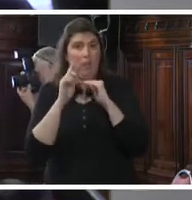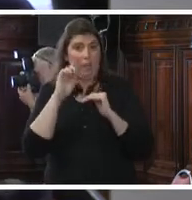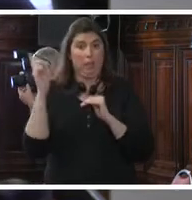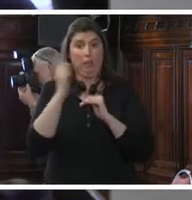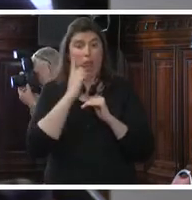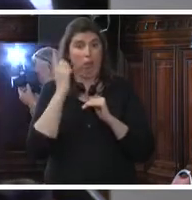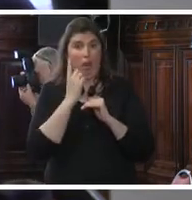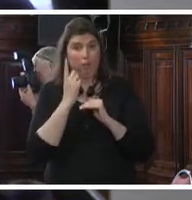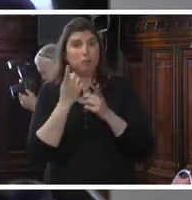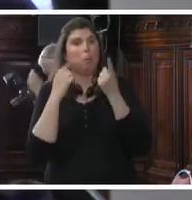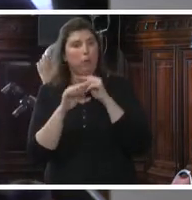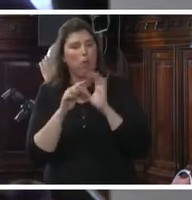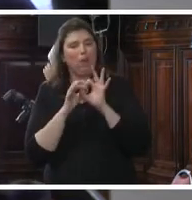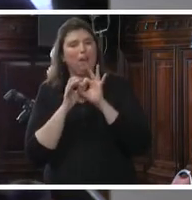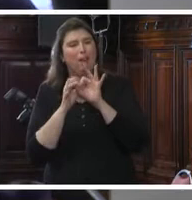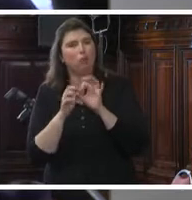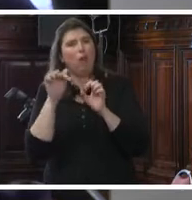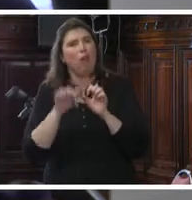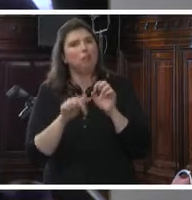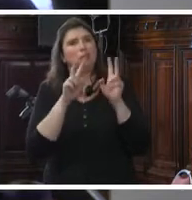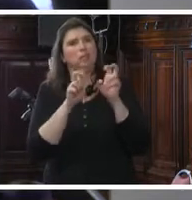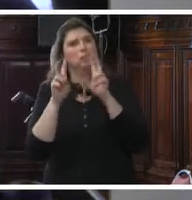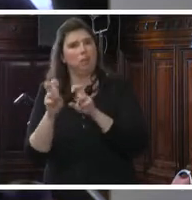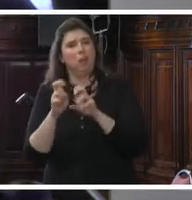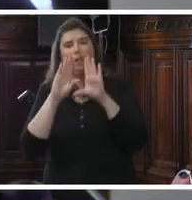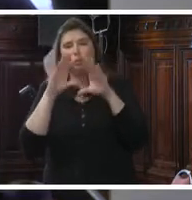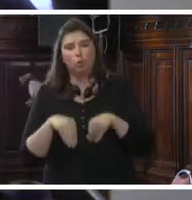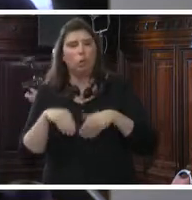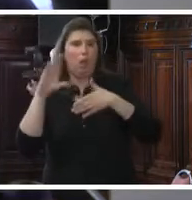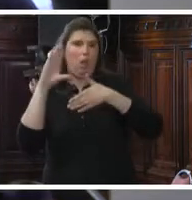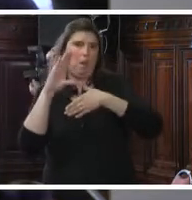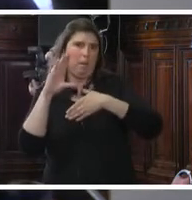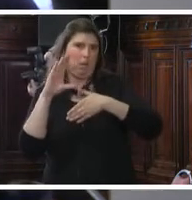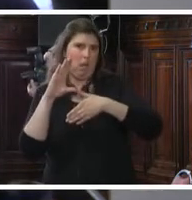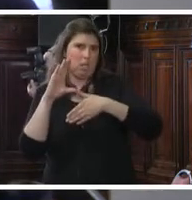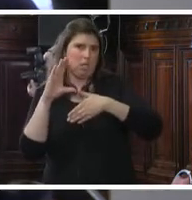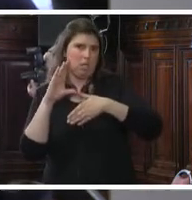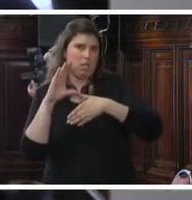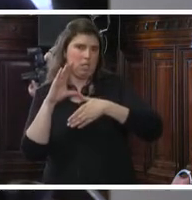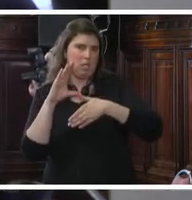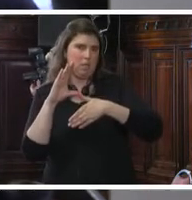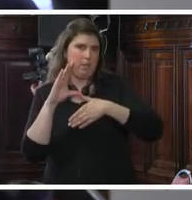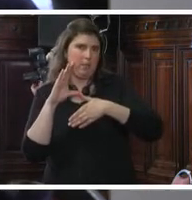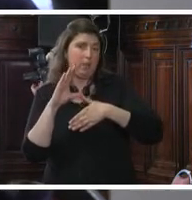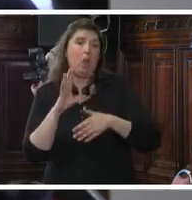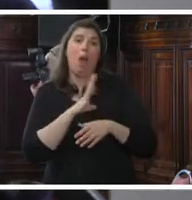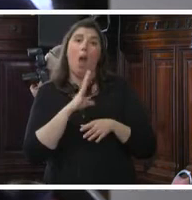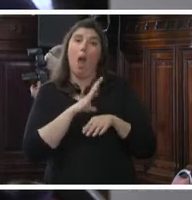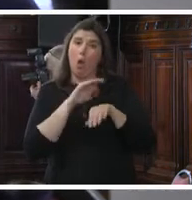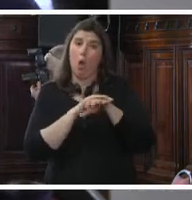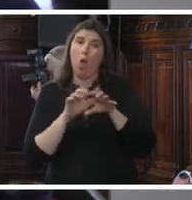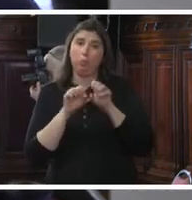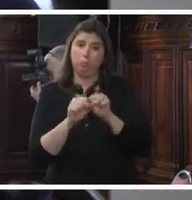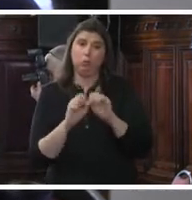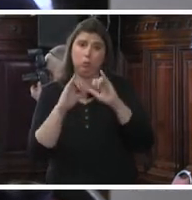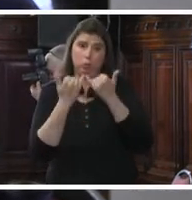tengan que ver con trata en todas las Américas. En ese sentido, hay un compromiso ya que hemos establecido